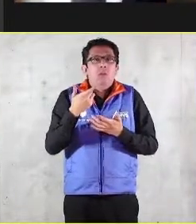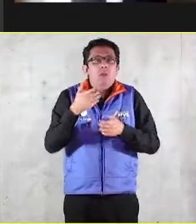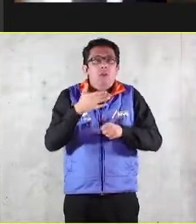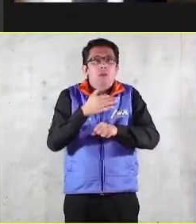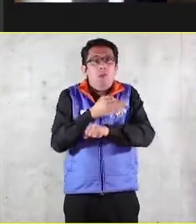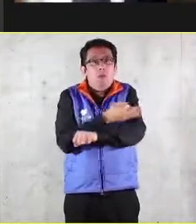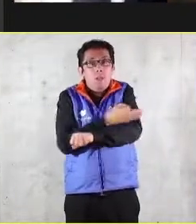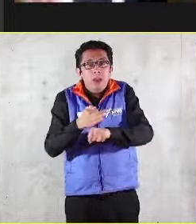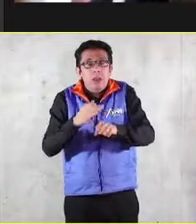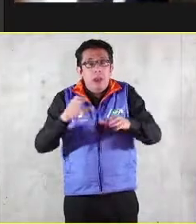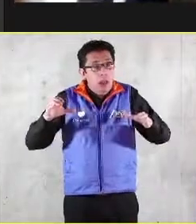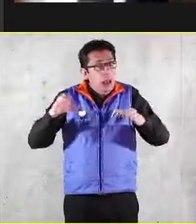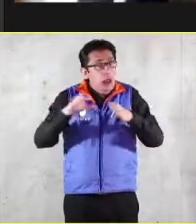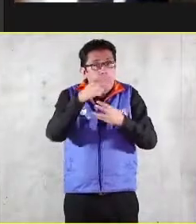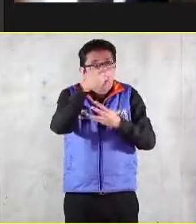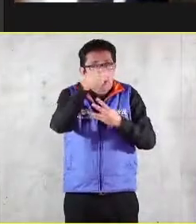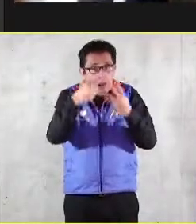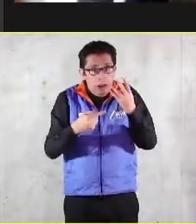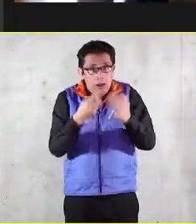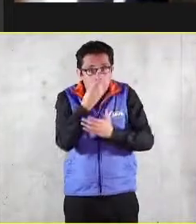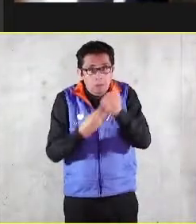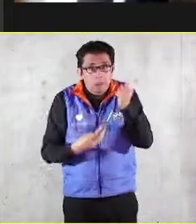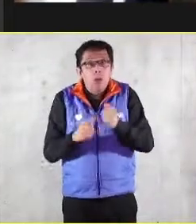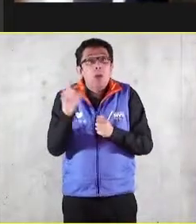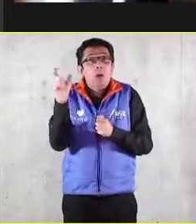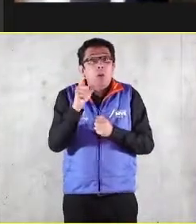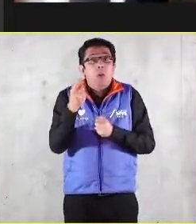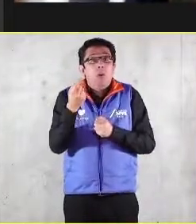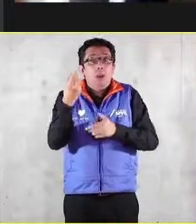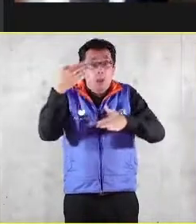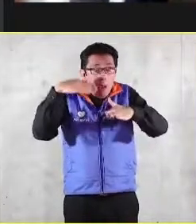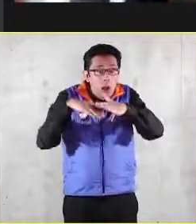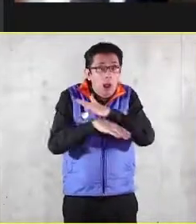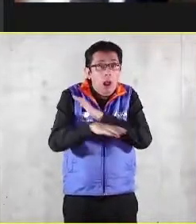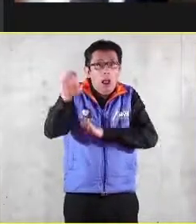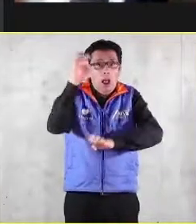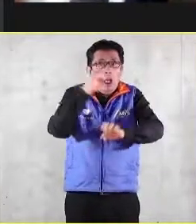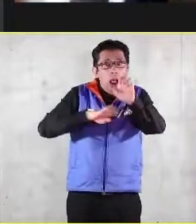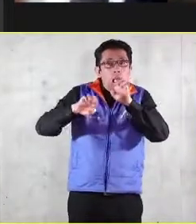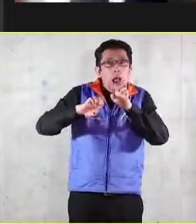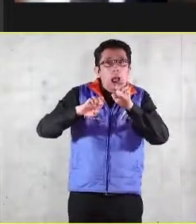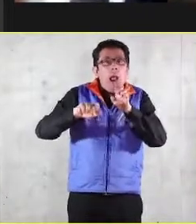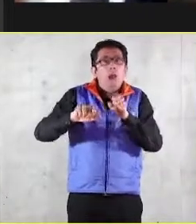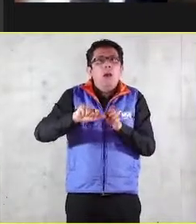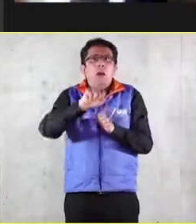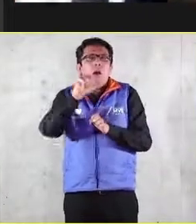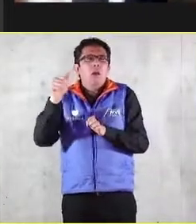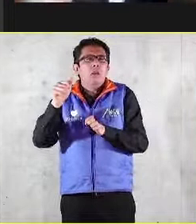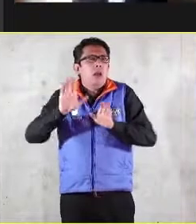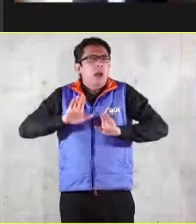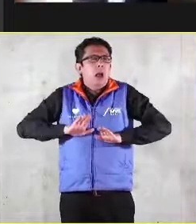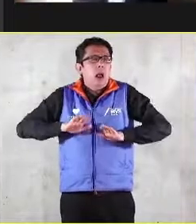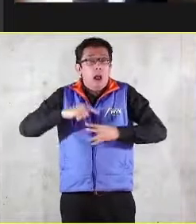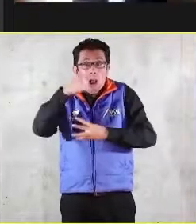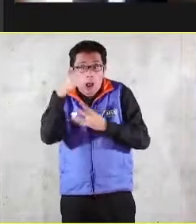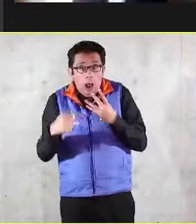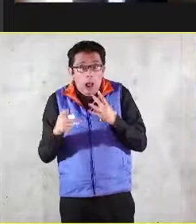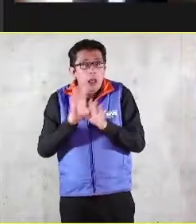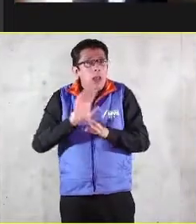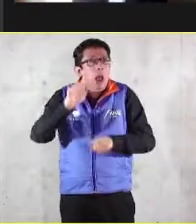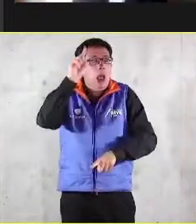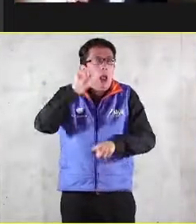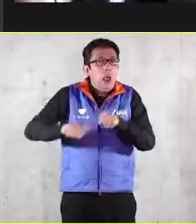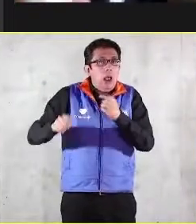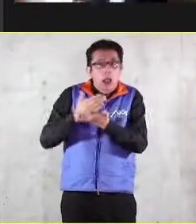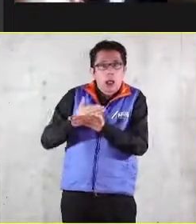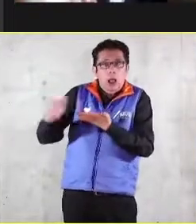Entonces, cuando cruzamos el umbral de la empresa no dejamos fuera el resto de nuestras dimensiones para ejercerla profesional.